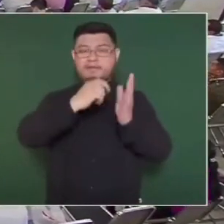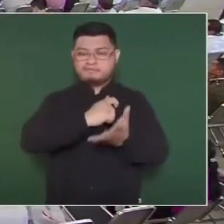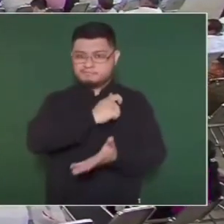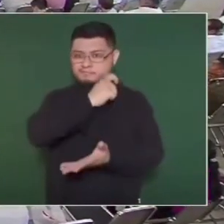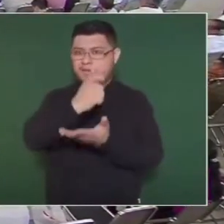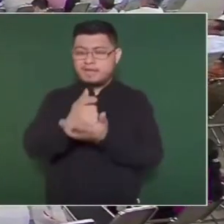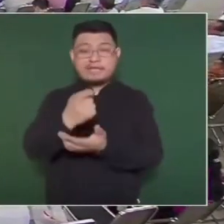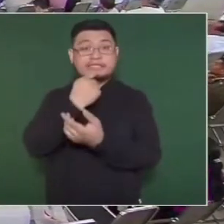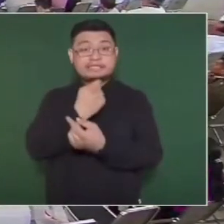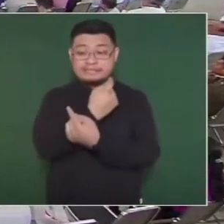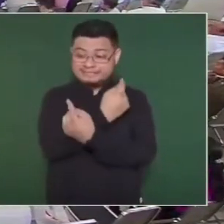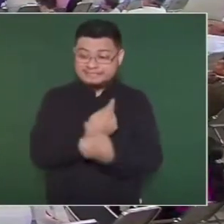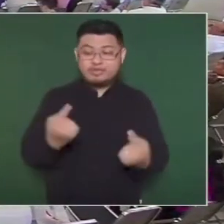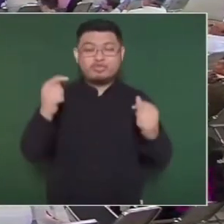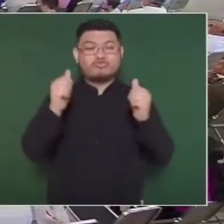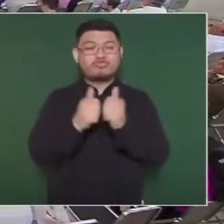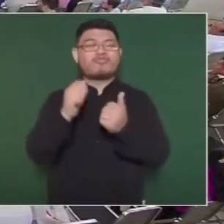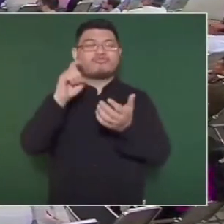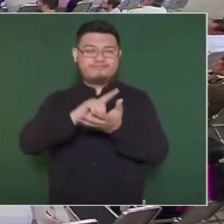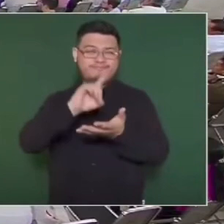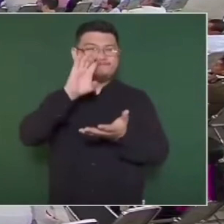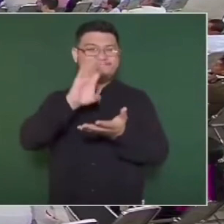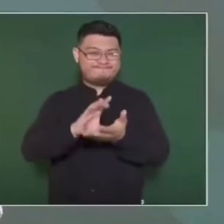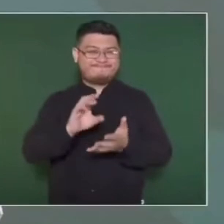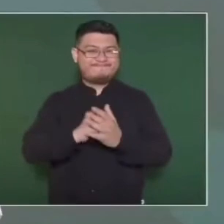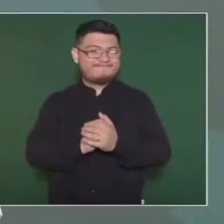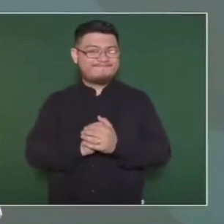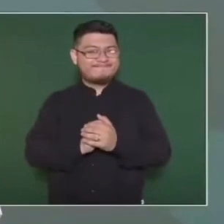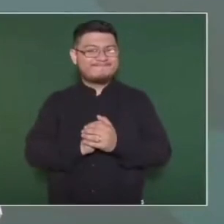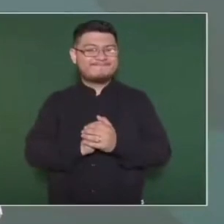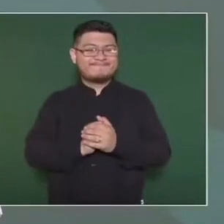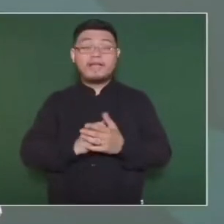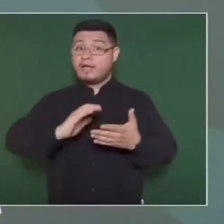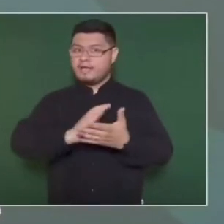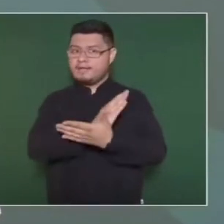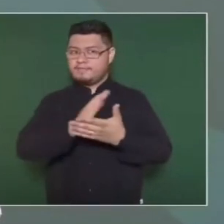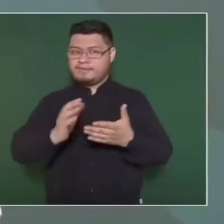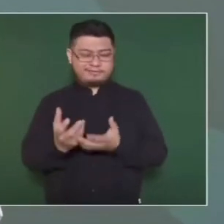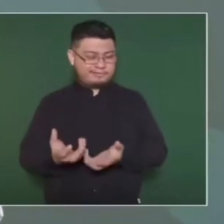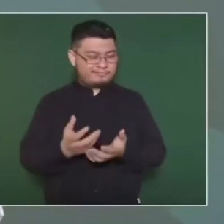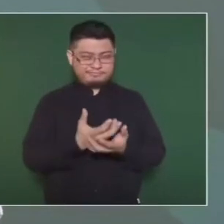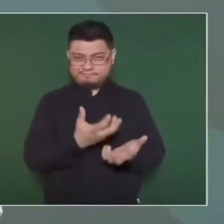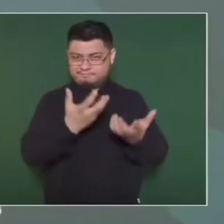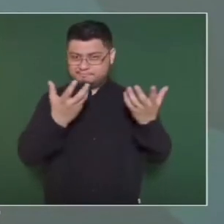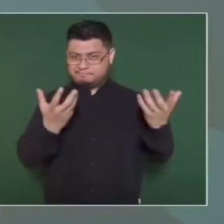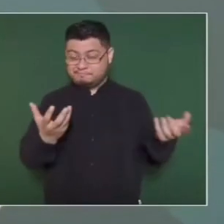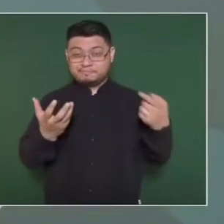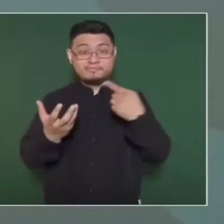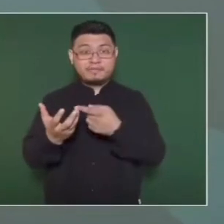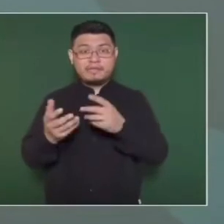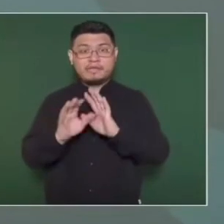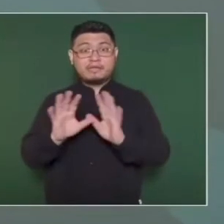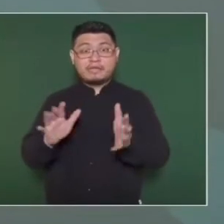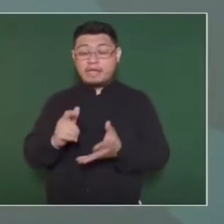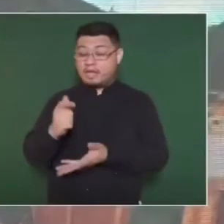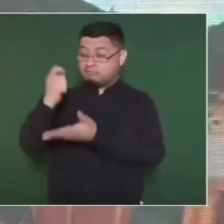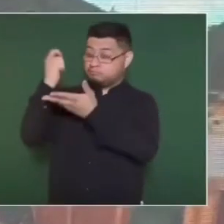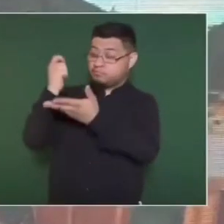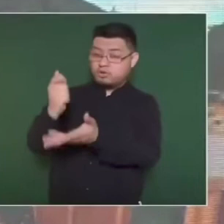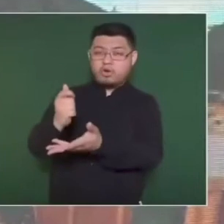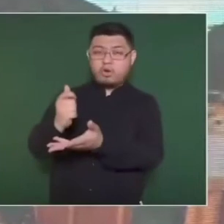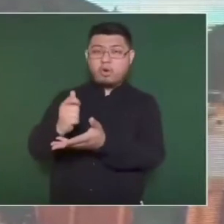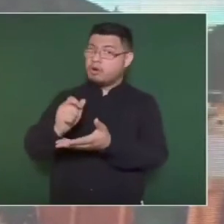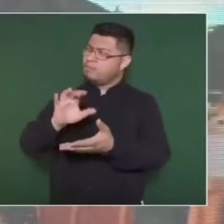niños, niños con discapacidad y hay estados ya en donde la pensión es universal,